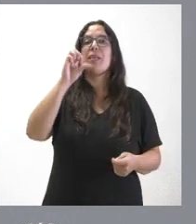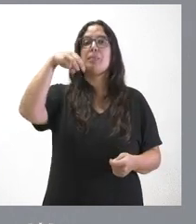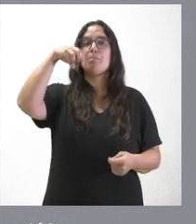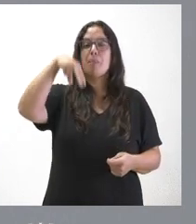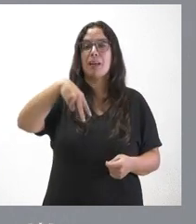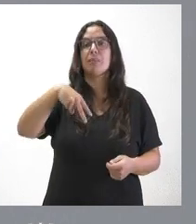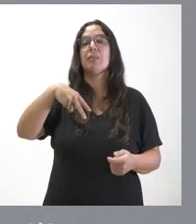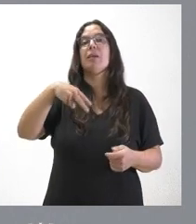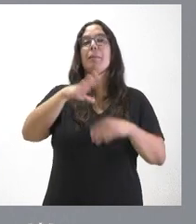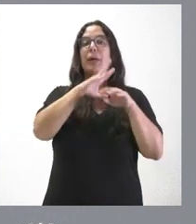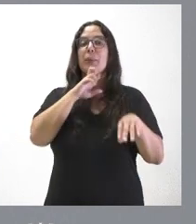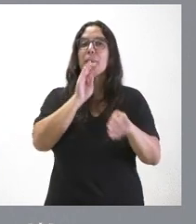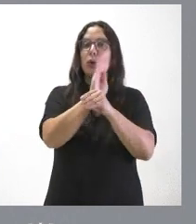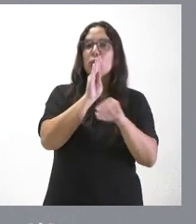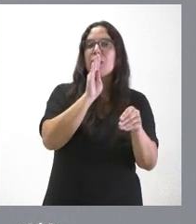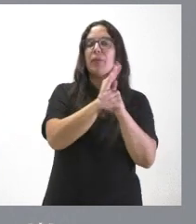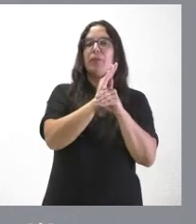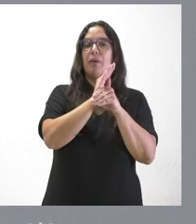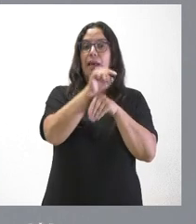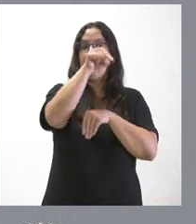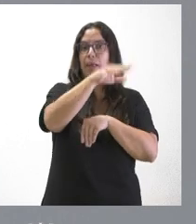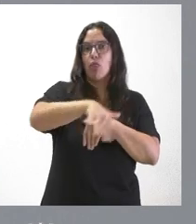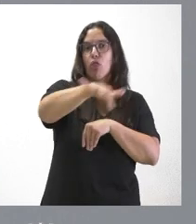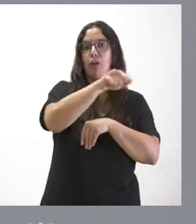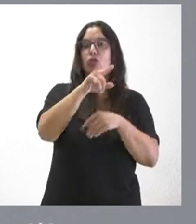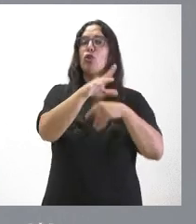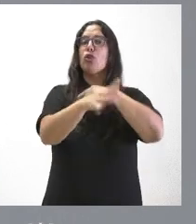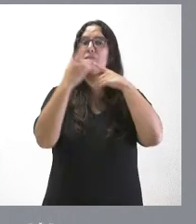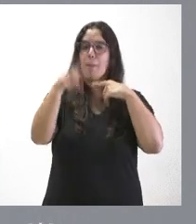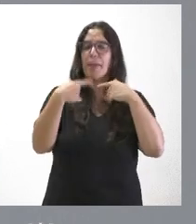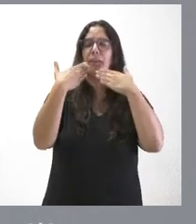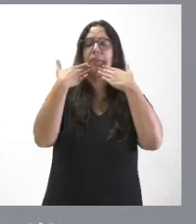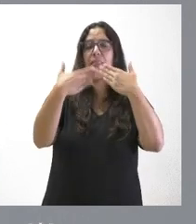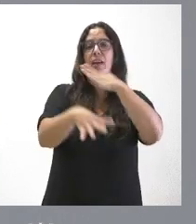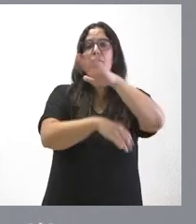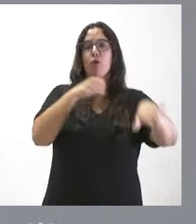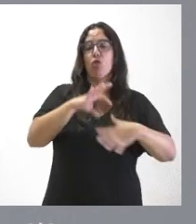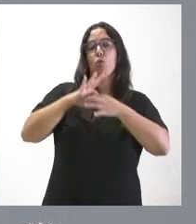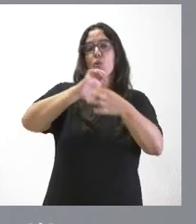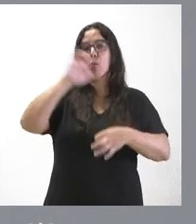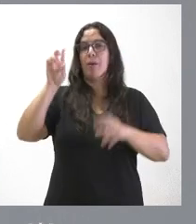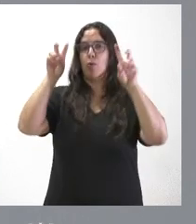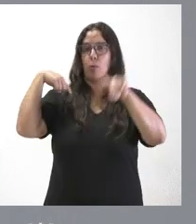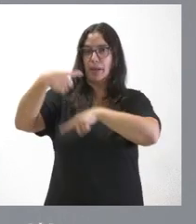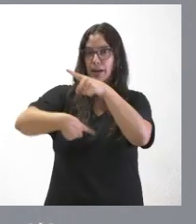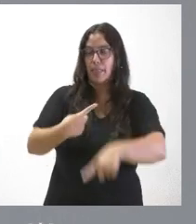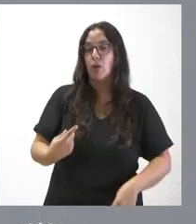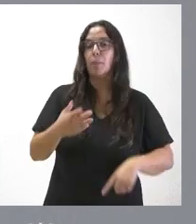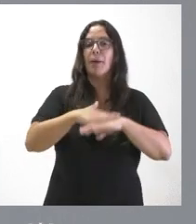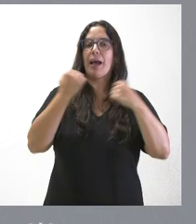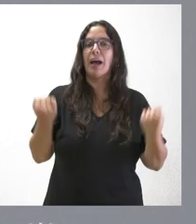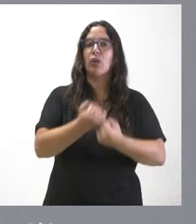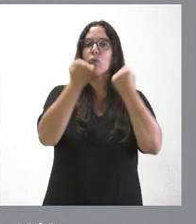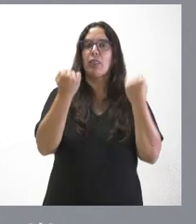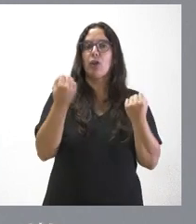Desdatas de su conservación in situ. Son fondos de la Unión Europea, en este caso también fondos de la nueva generación de la Unión Europea, para actuaciones en